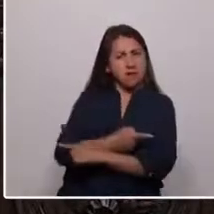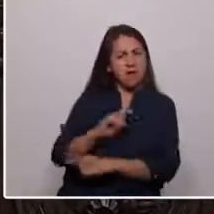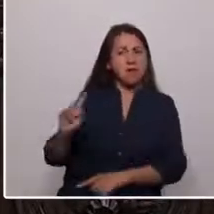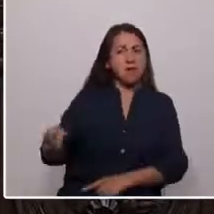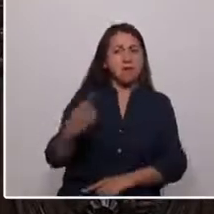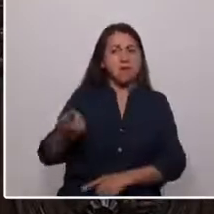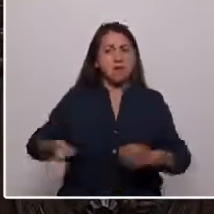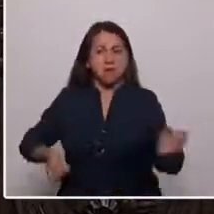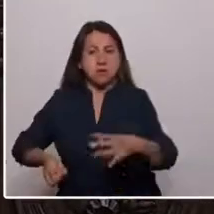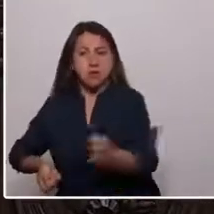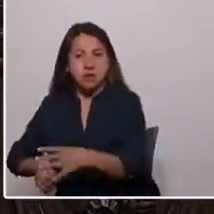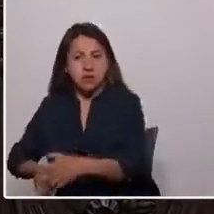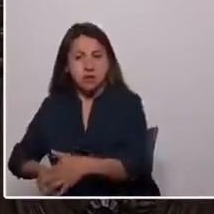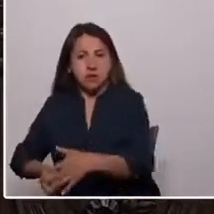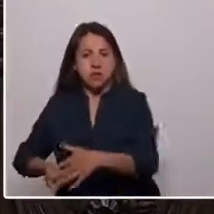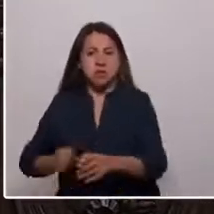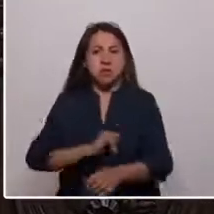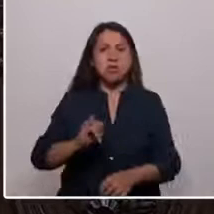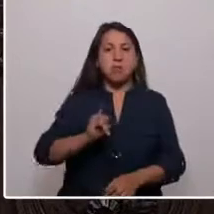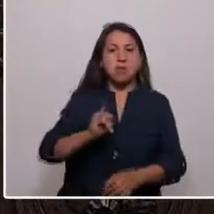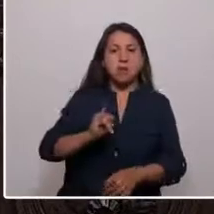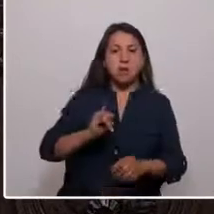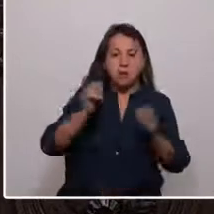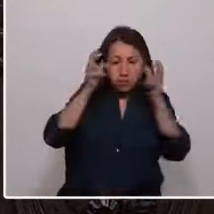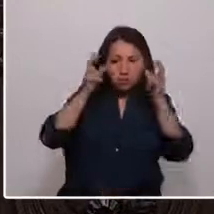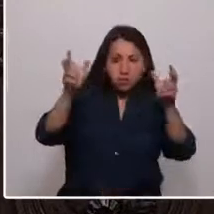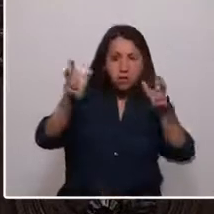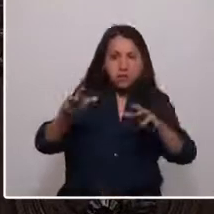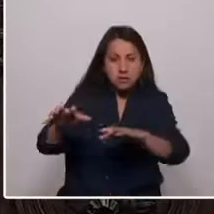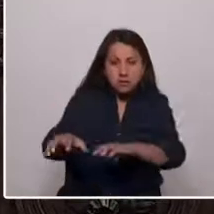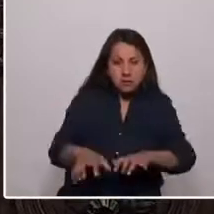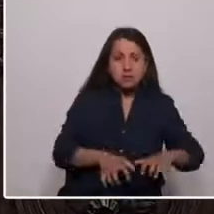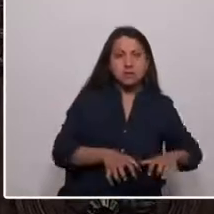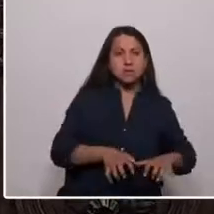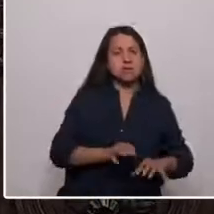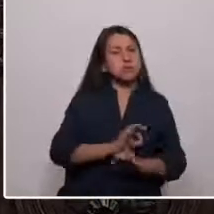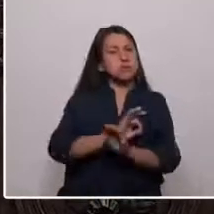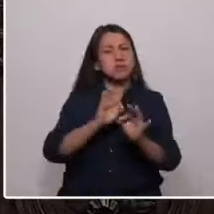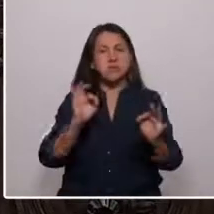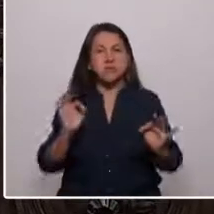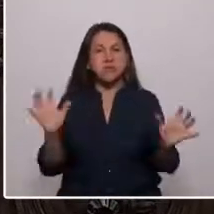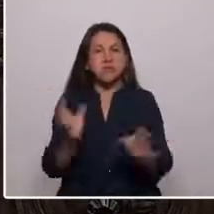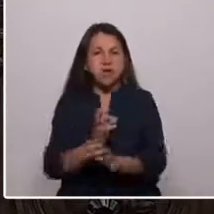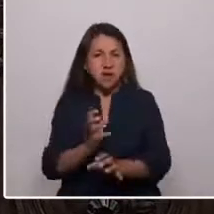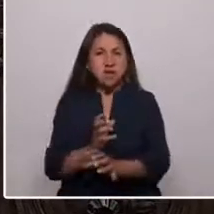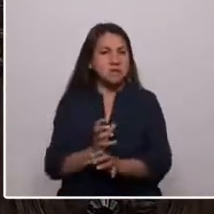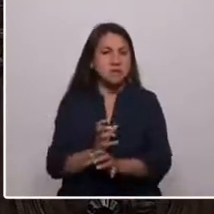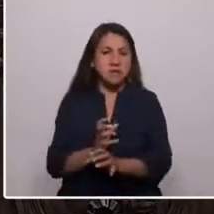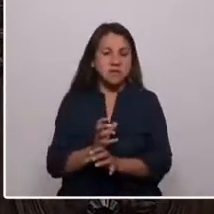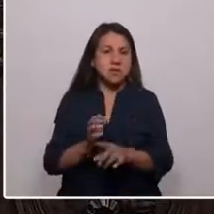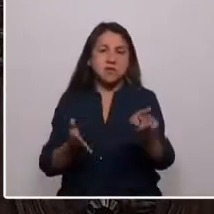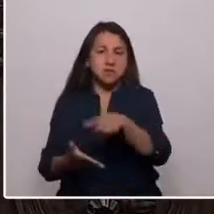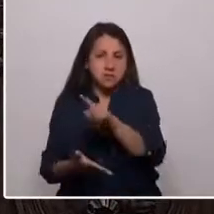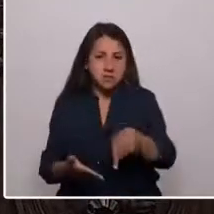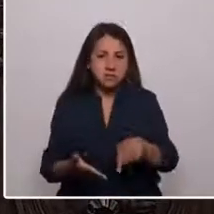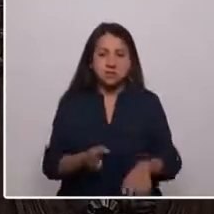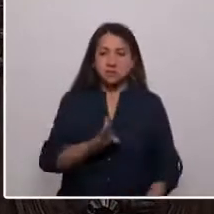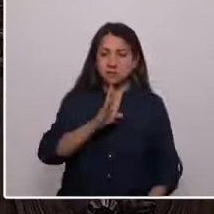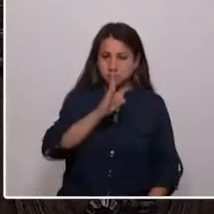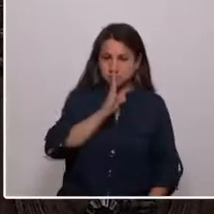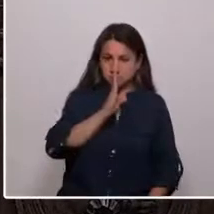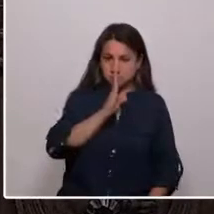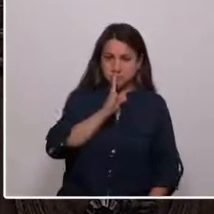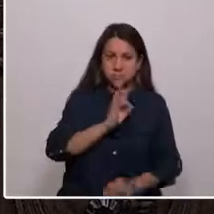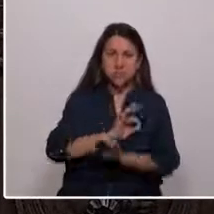delante de los bueyes. La violencia jamás será terreno fértil y el silencio jamás será buen